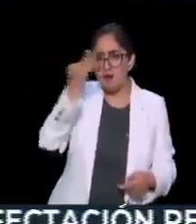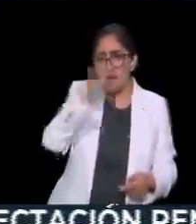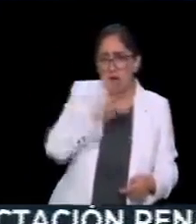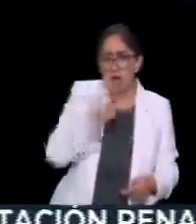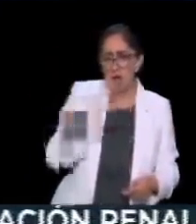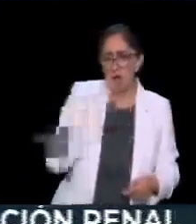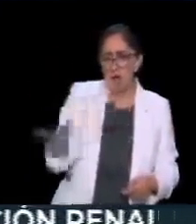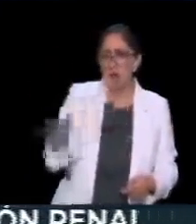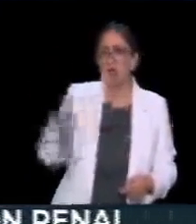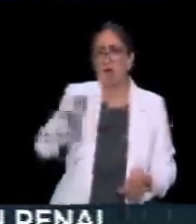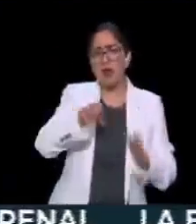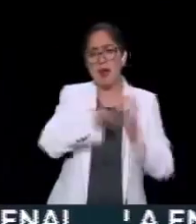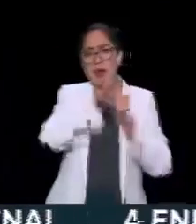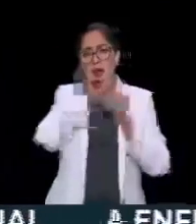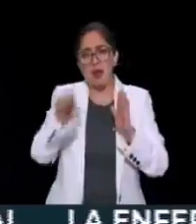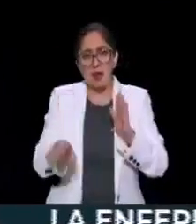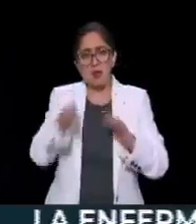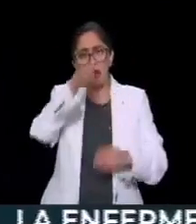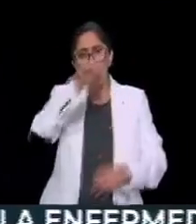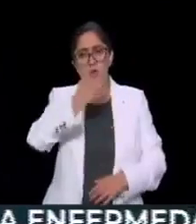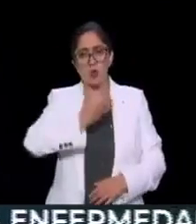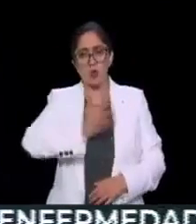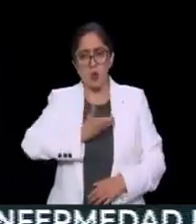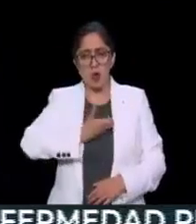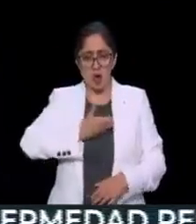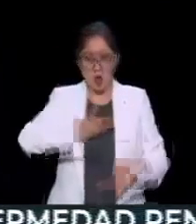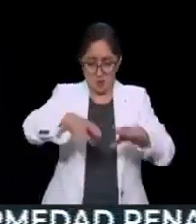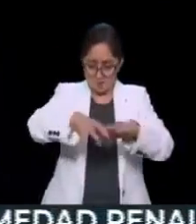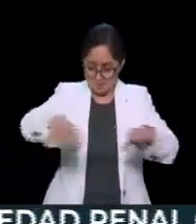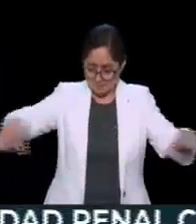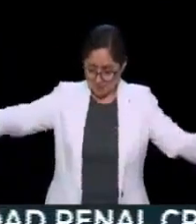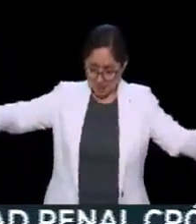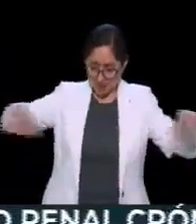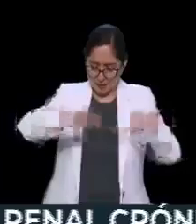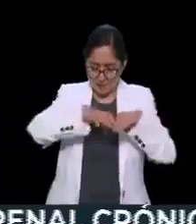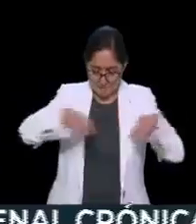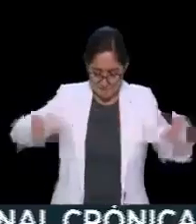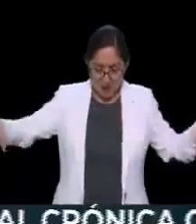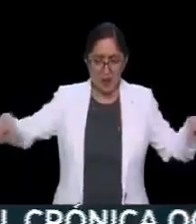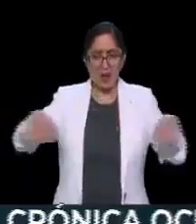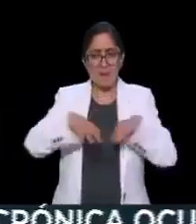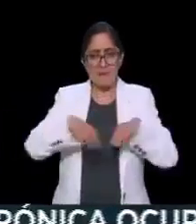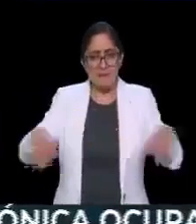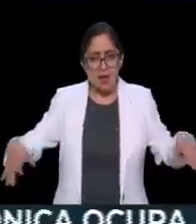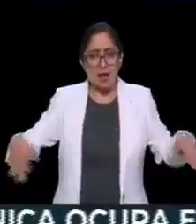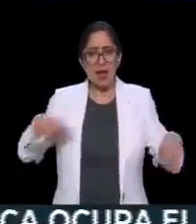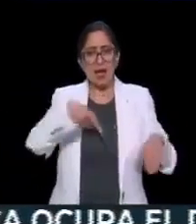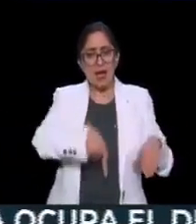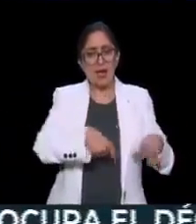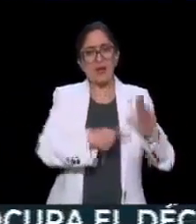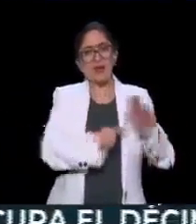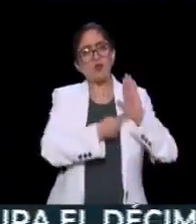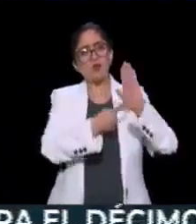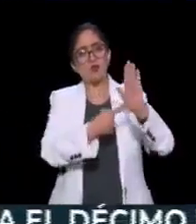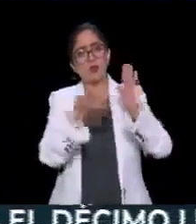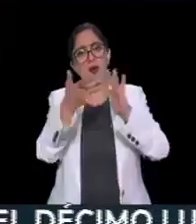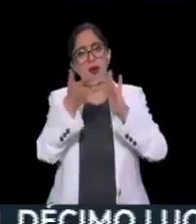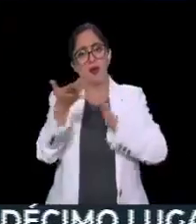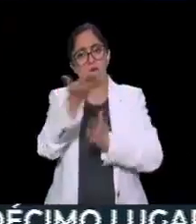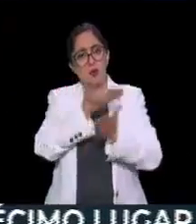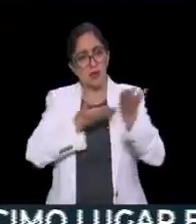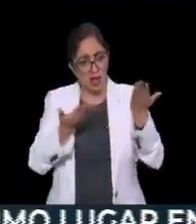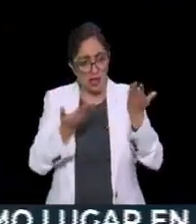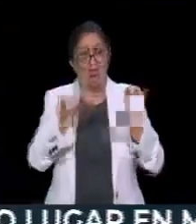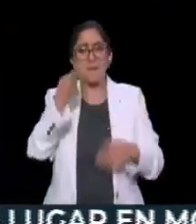de que pusieron esta manta en el Zócalo. Entonces, ya estamos hablando. real. Ya salió de redes. Exactamente. Y hay que